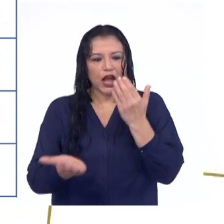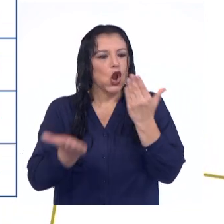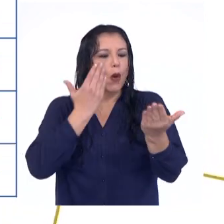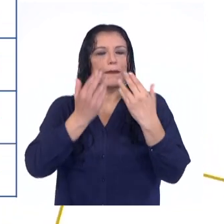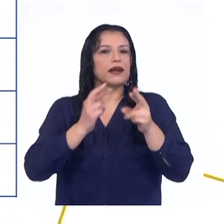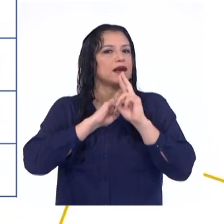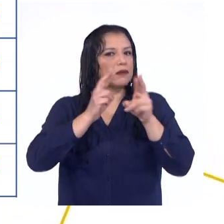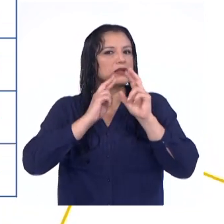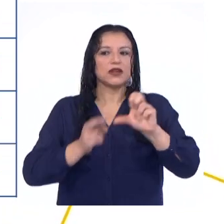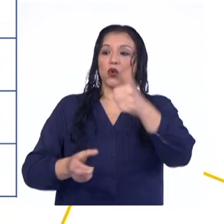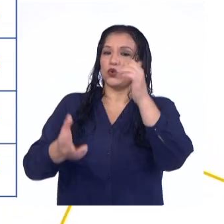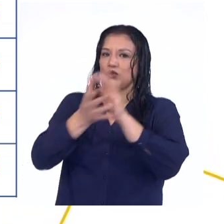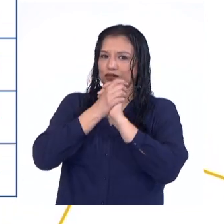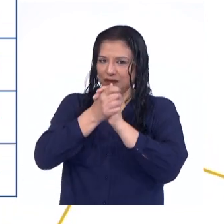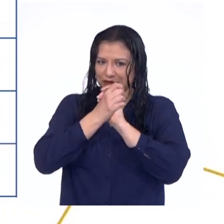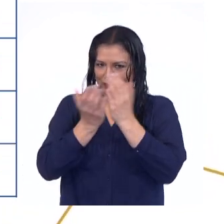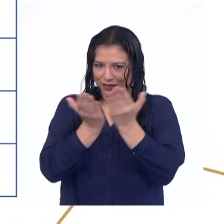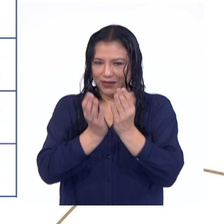tus respuestas con tus compañeros.